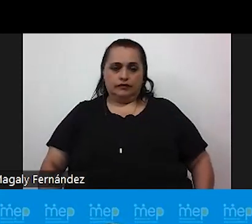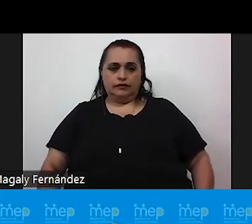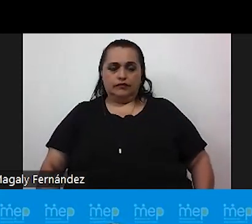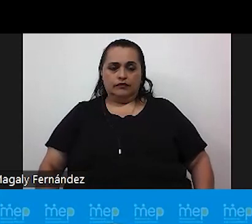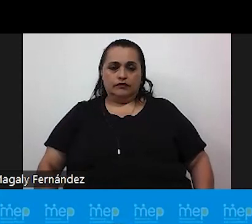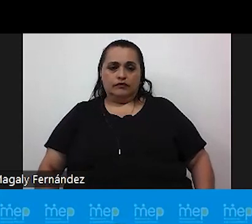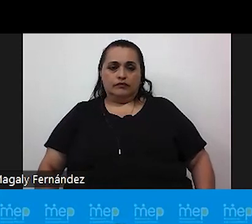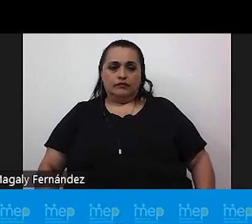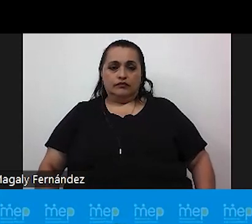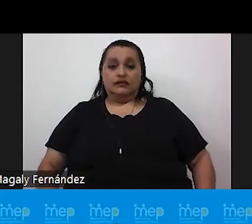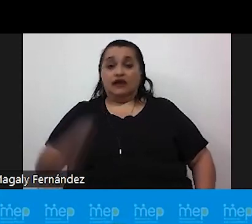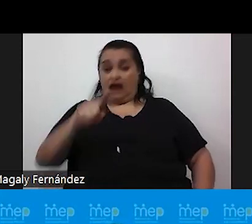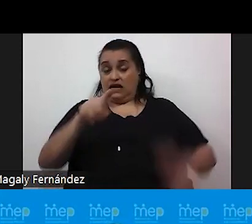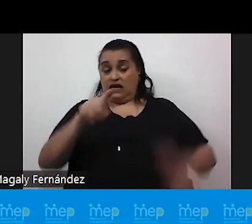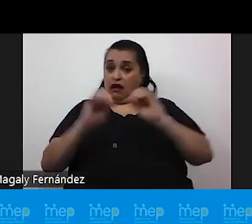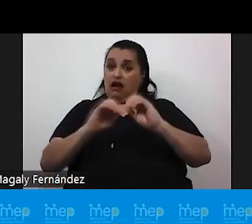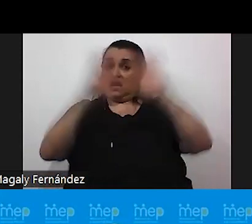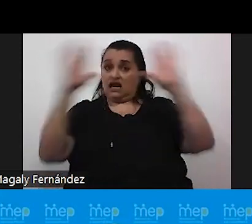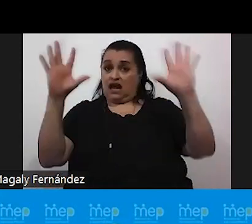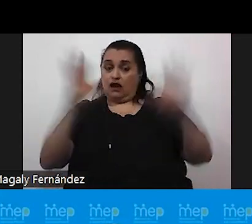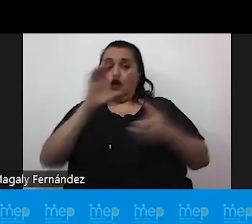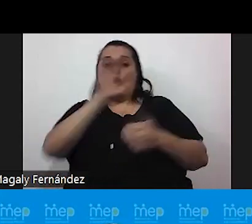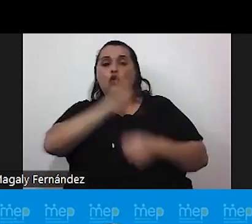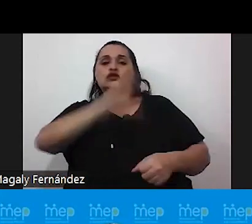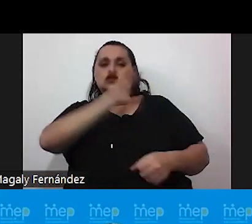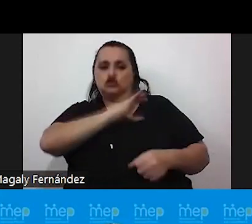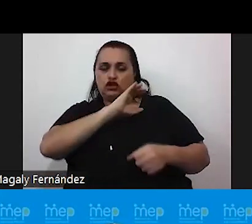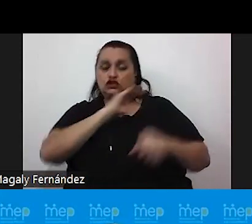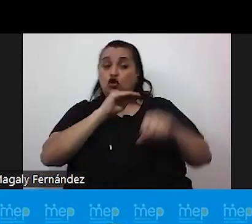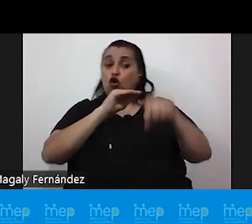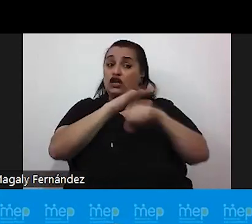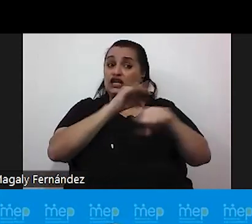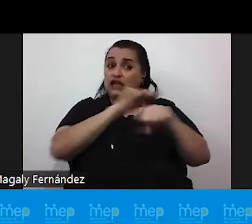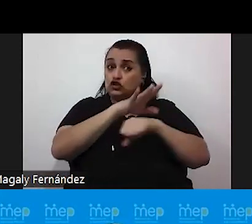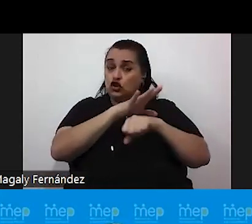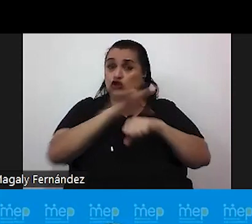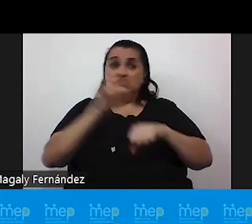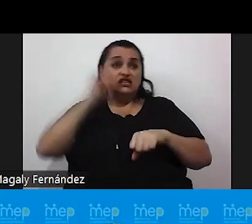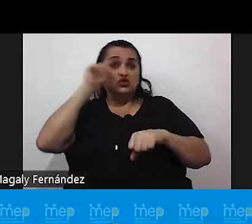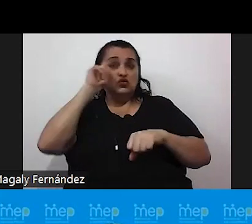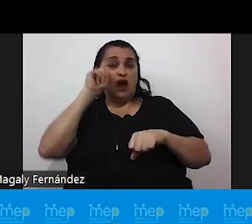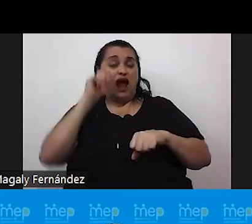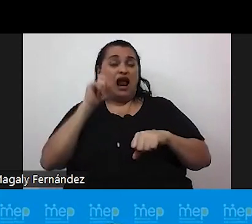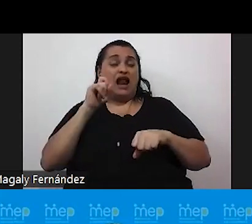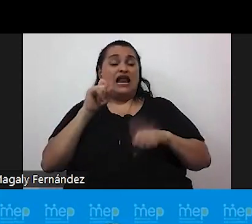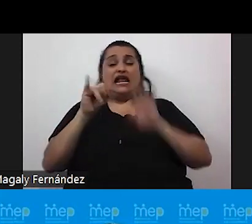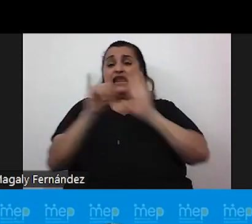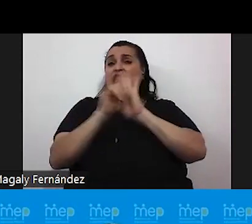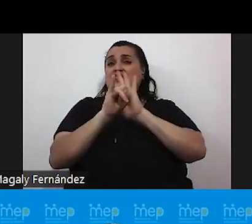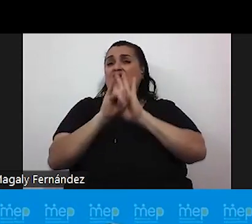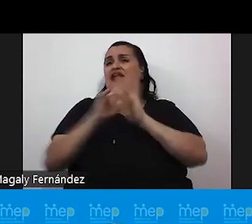tal vez aquí aclarar algunas condiciones que la orientación sexual y la identidad es una moda porque ahora que revisamos el